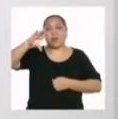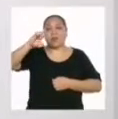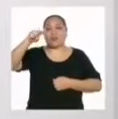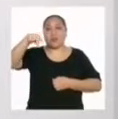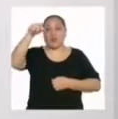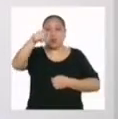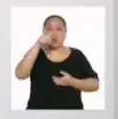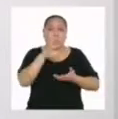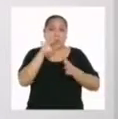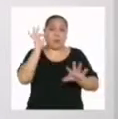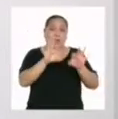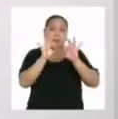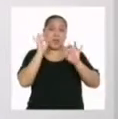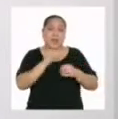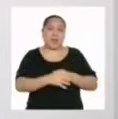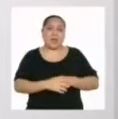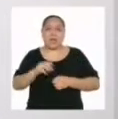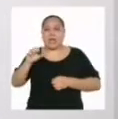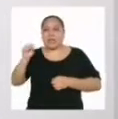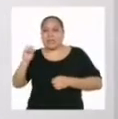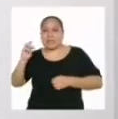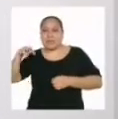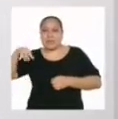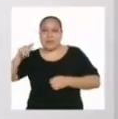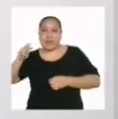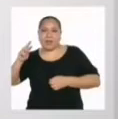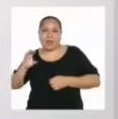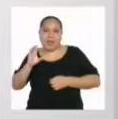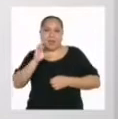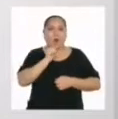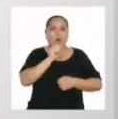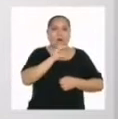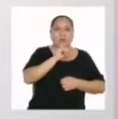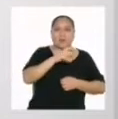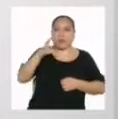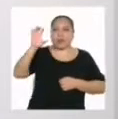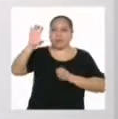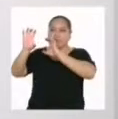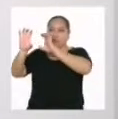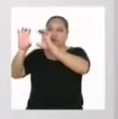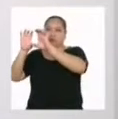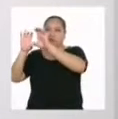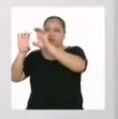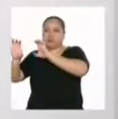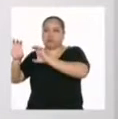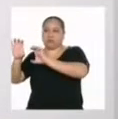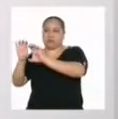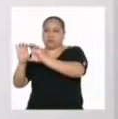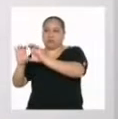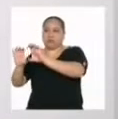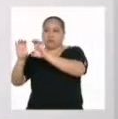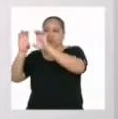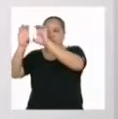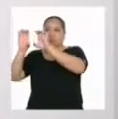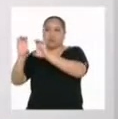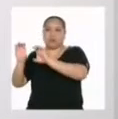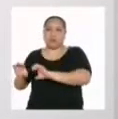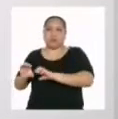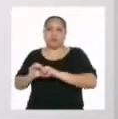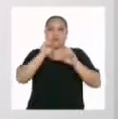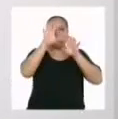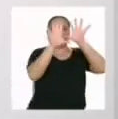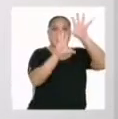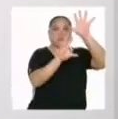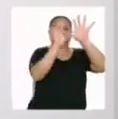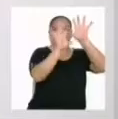deberás elegir si es simétrica o asimétrica, dependiendo de cómo quieres